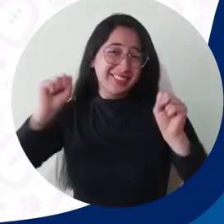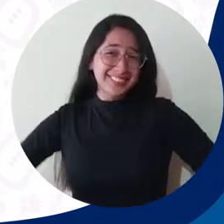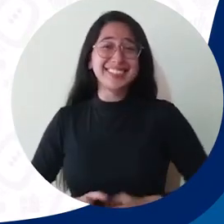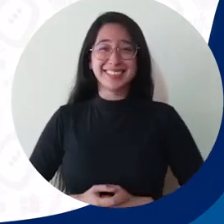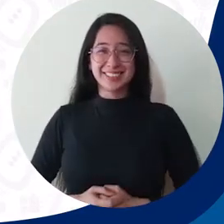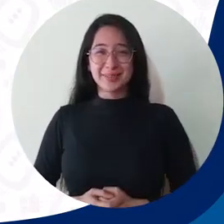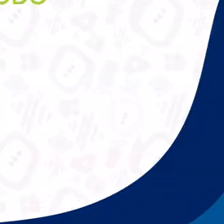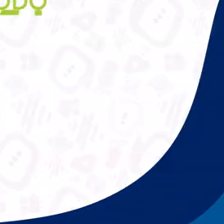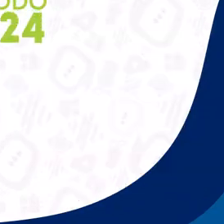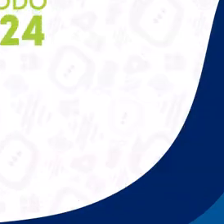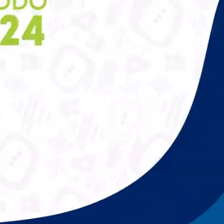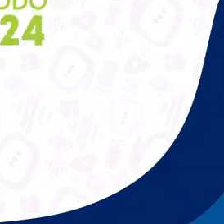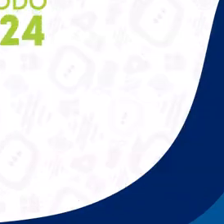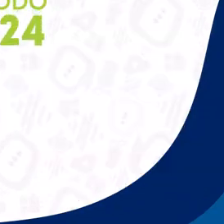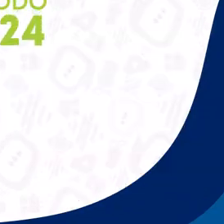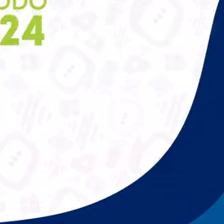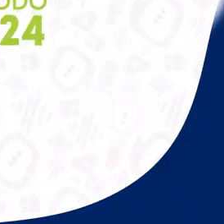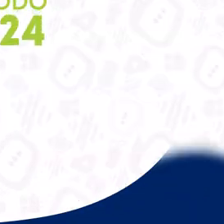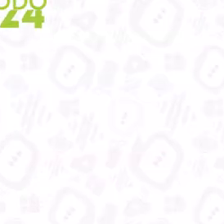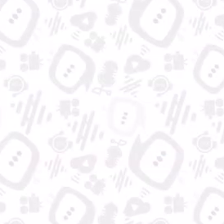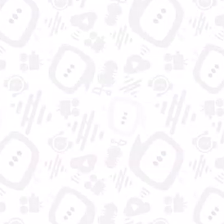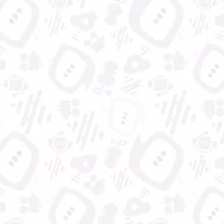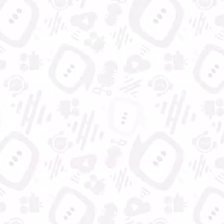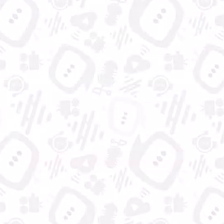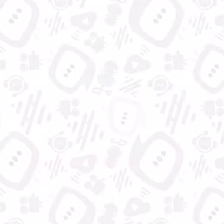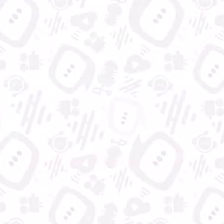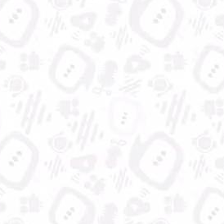Universidad de Magdalena, aún más influyente e innovadora.